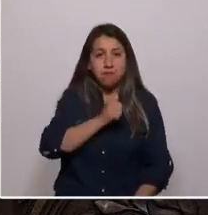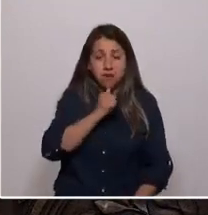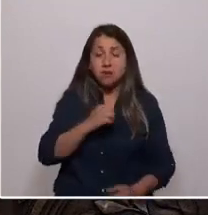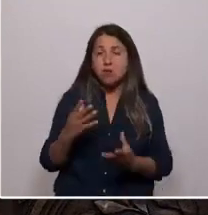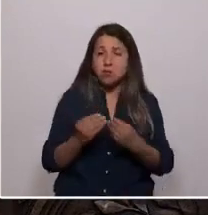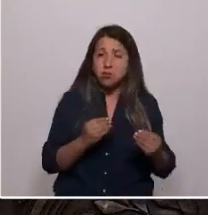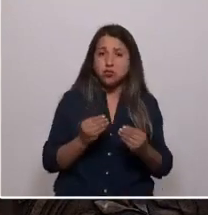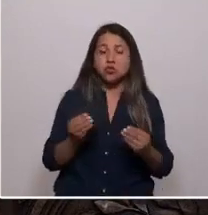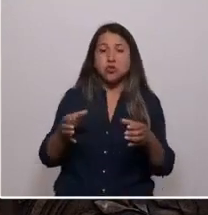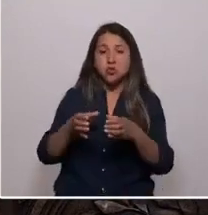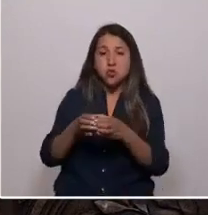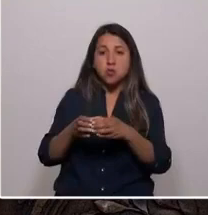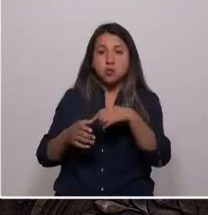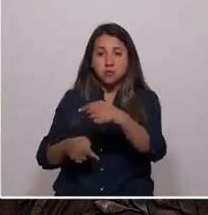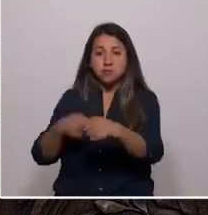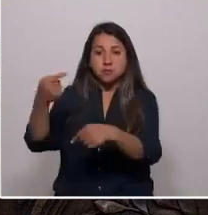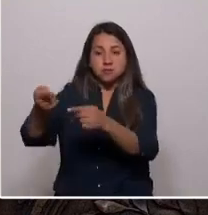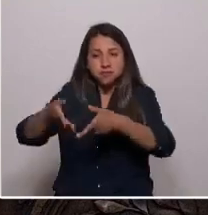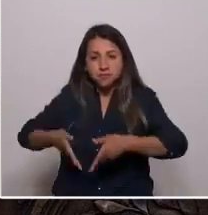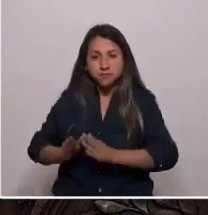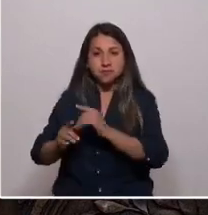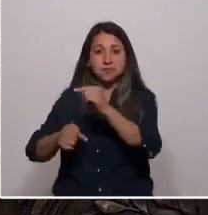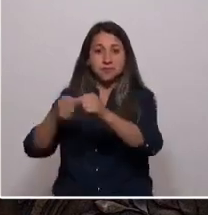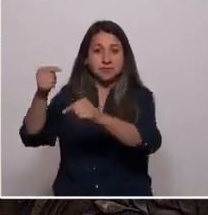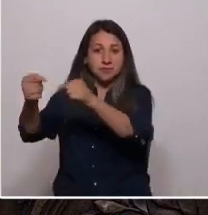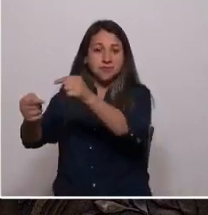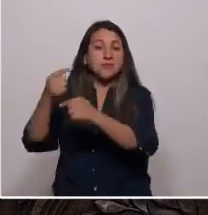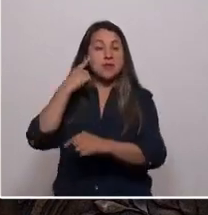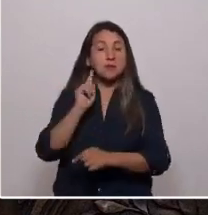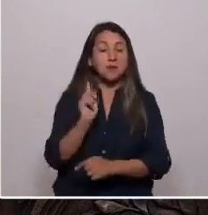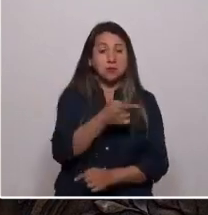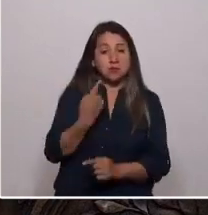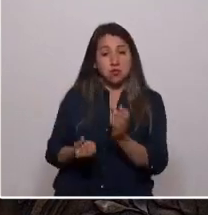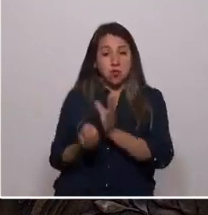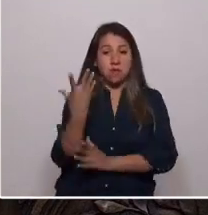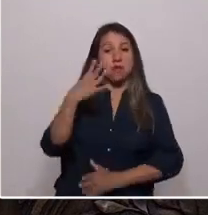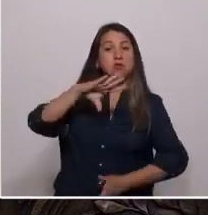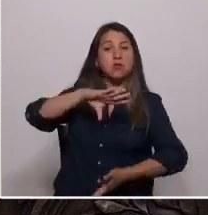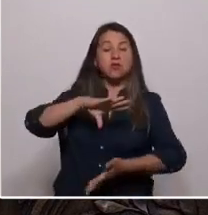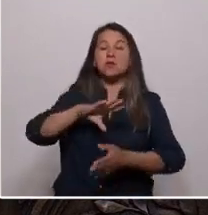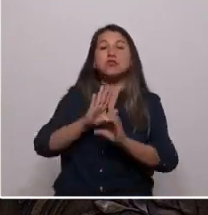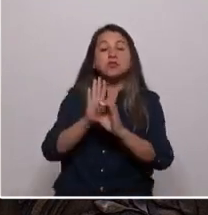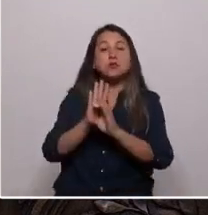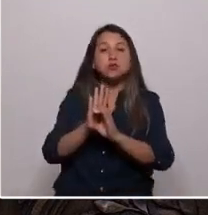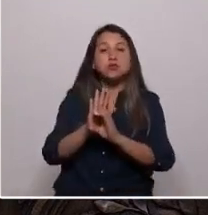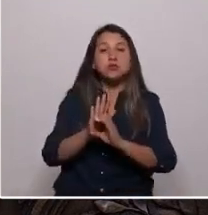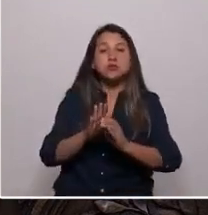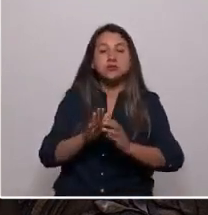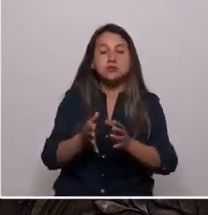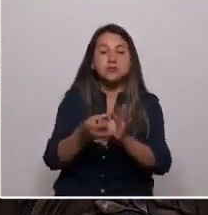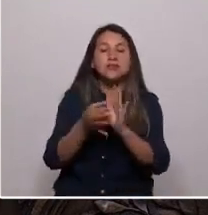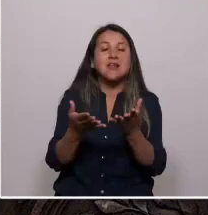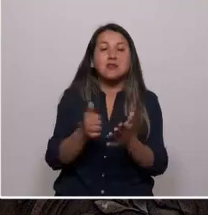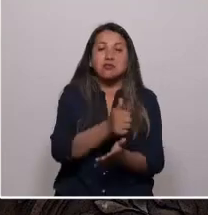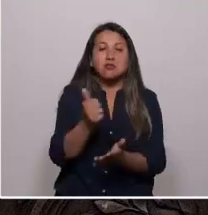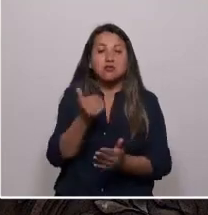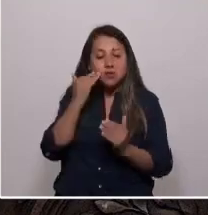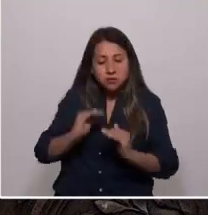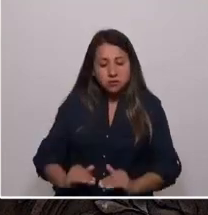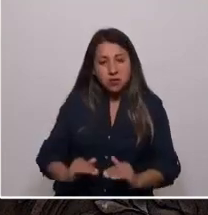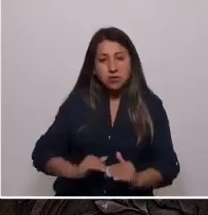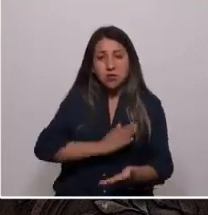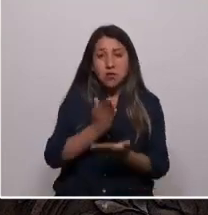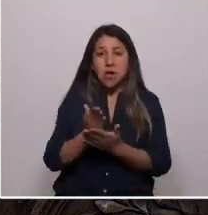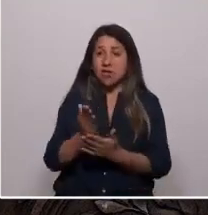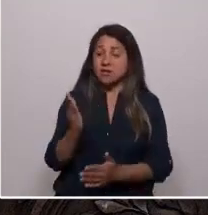generación en generación. Es imperante que nuestra nueva constitución dé espacio para que todos y todas, desde la niñez hasta el último